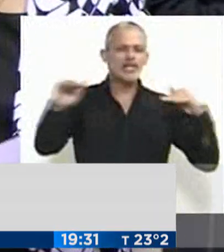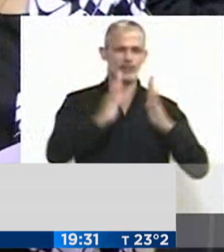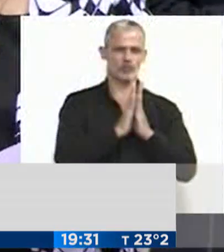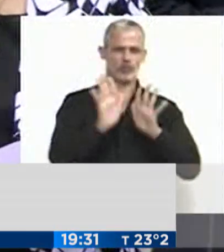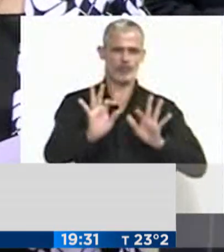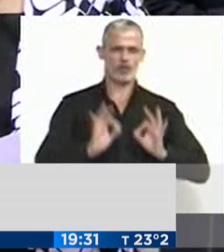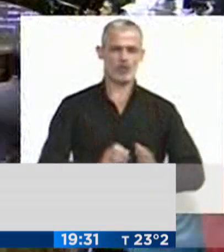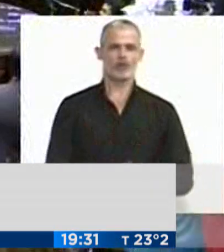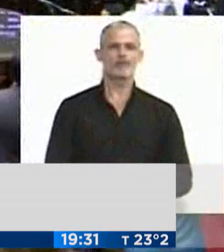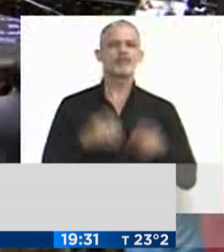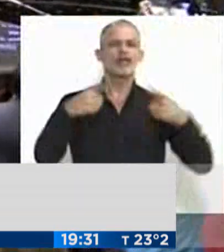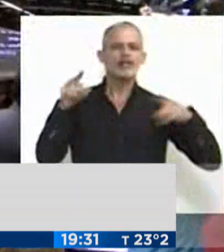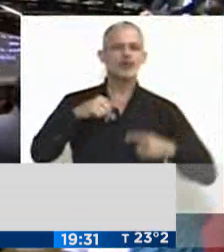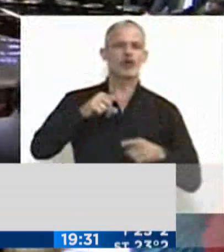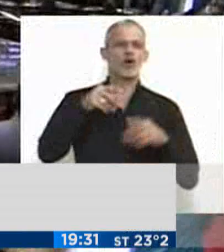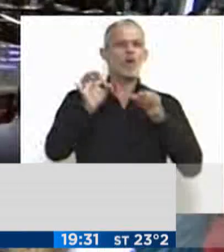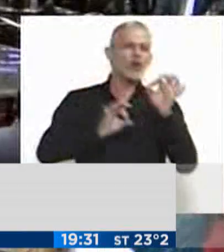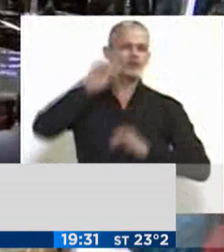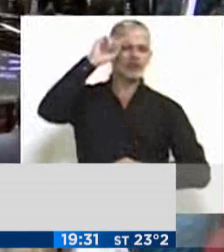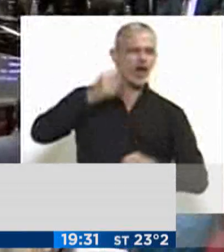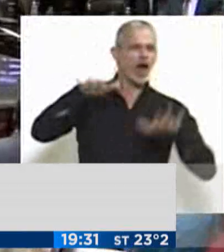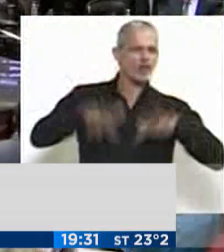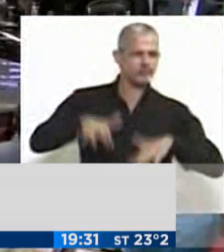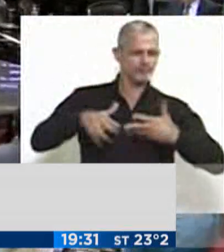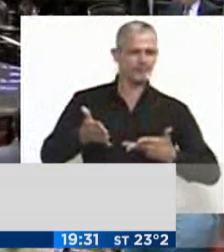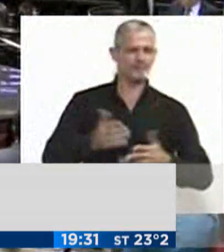por favor.